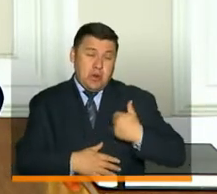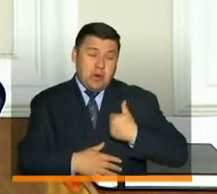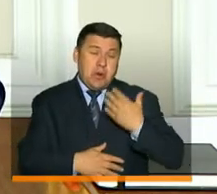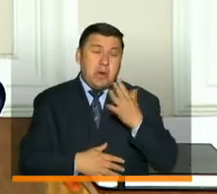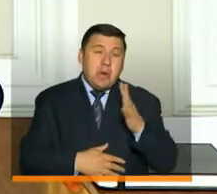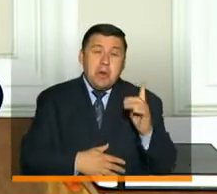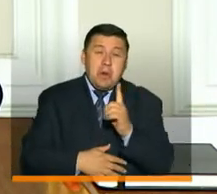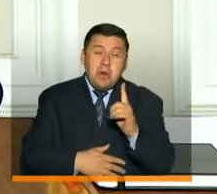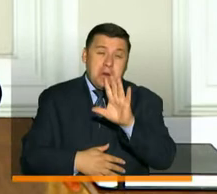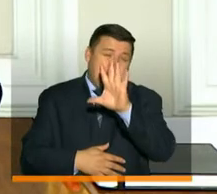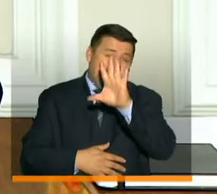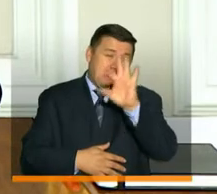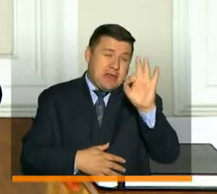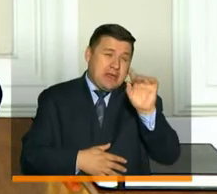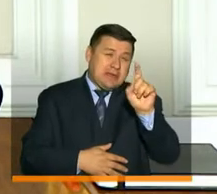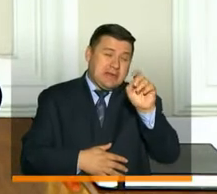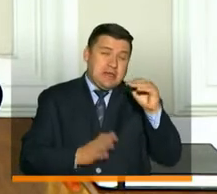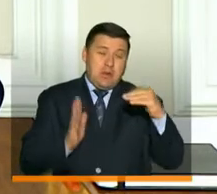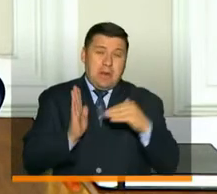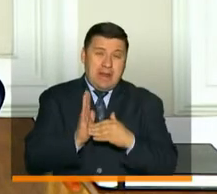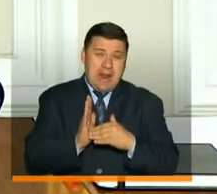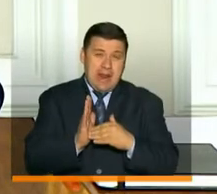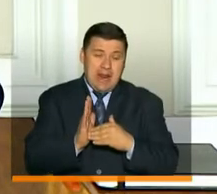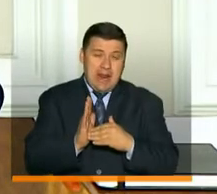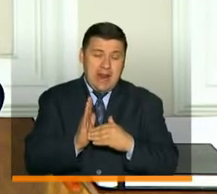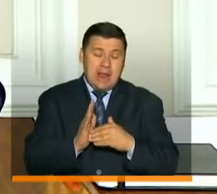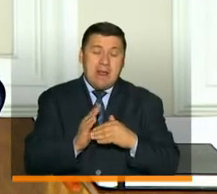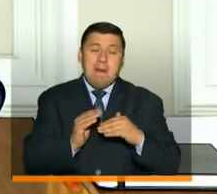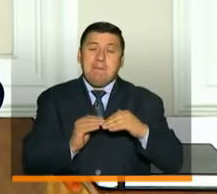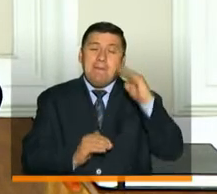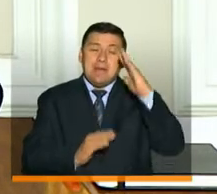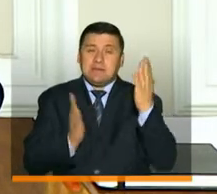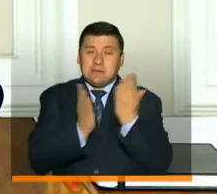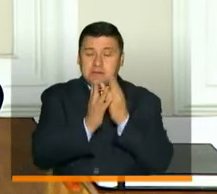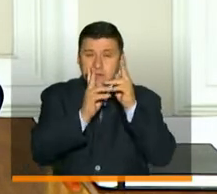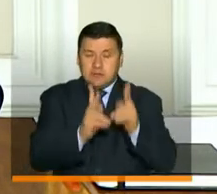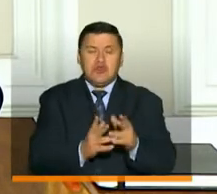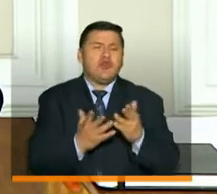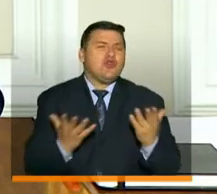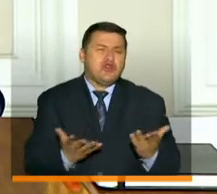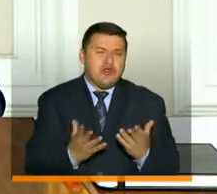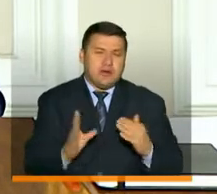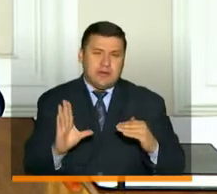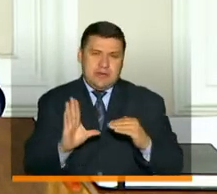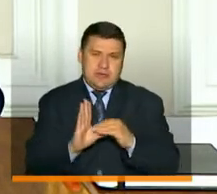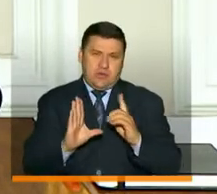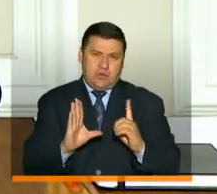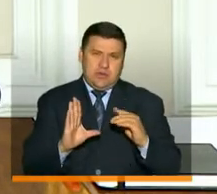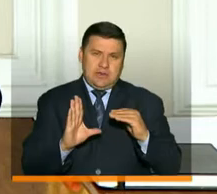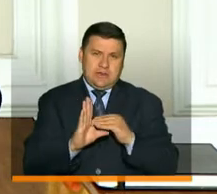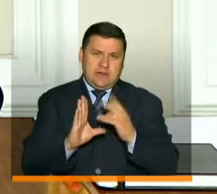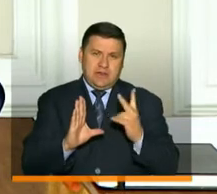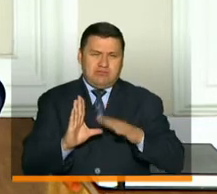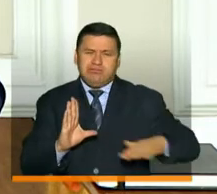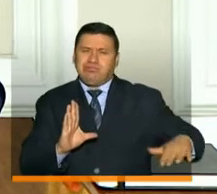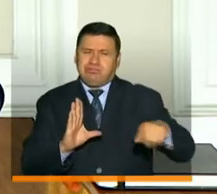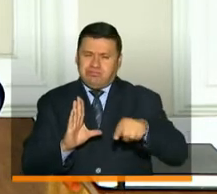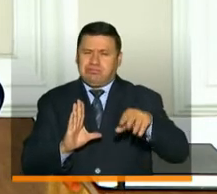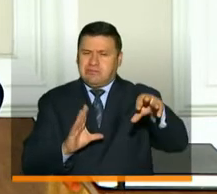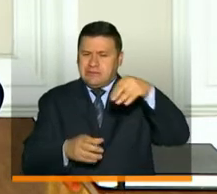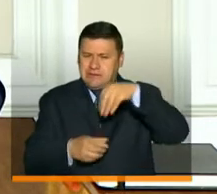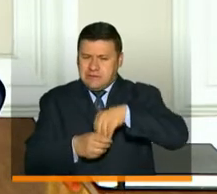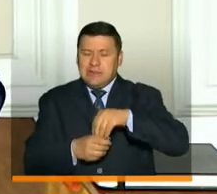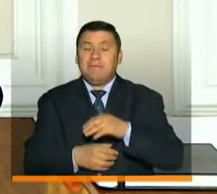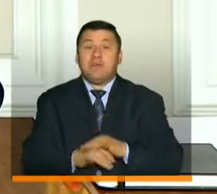de unos 569 mil son estudiantes pertenecientes a los estratos 1 y 2. Y